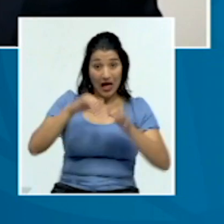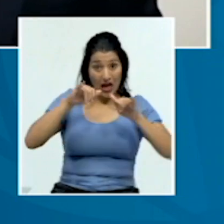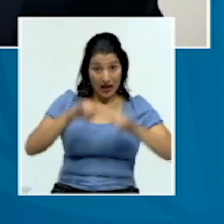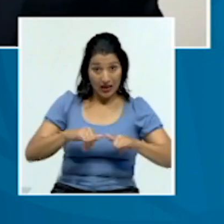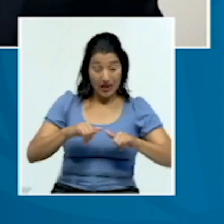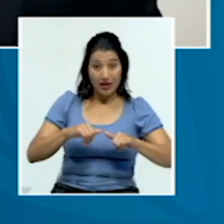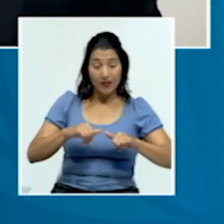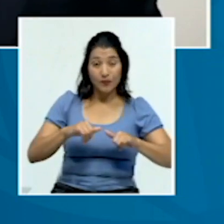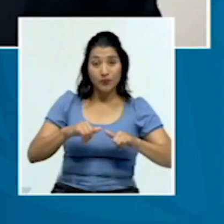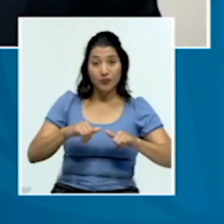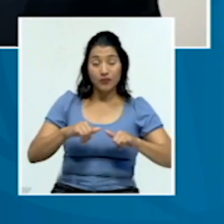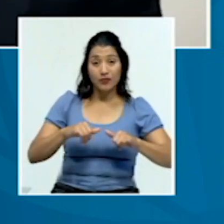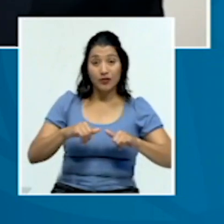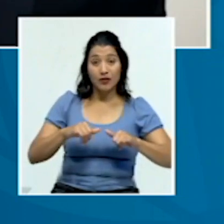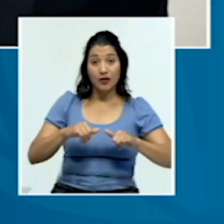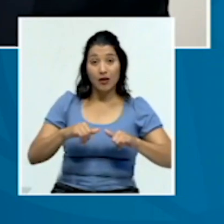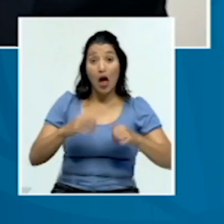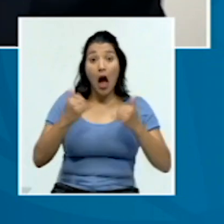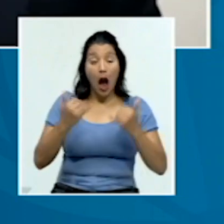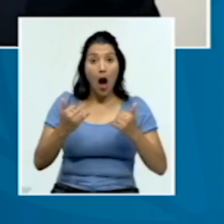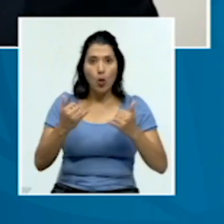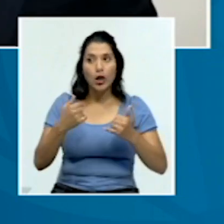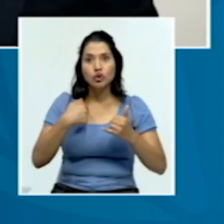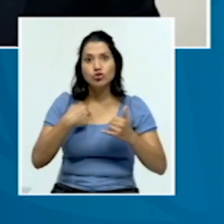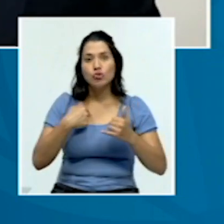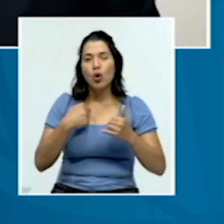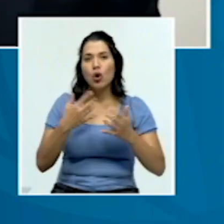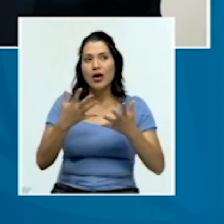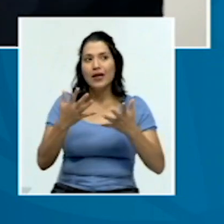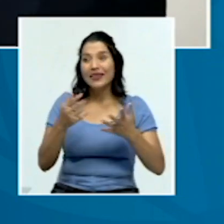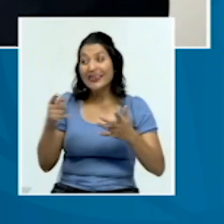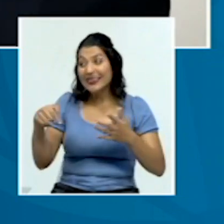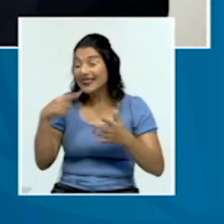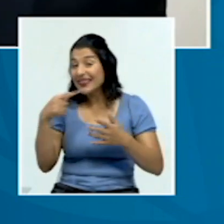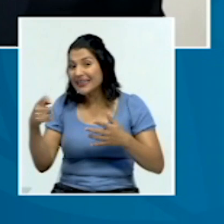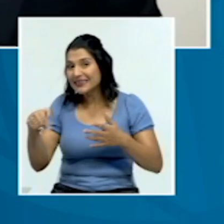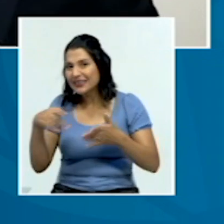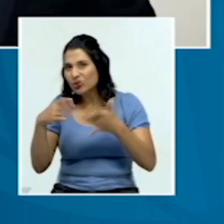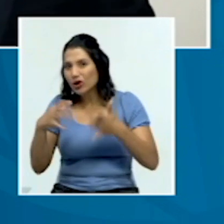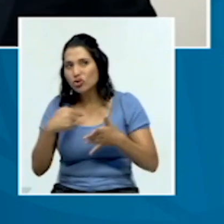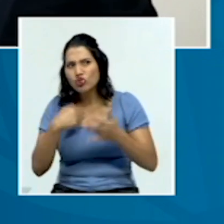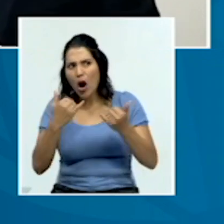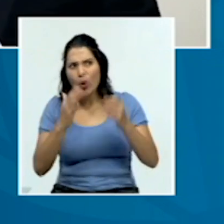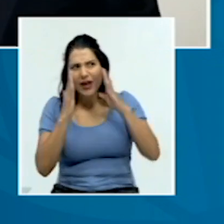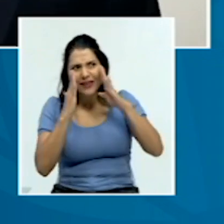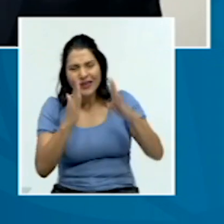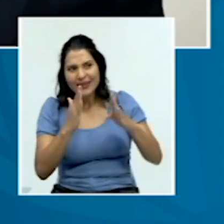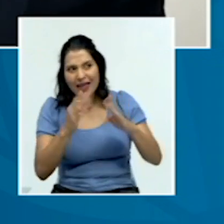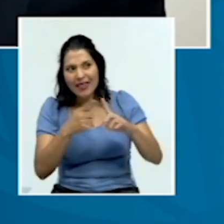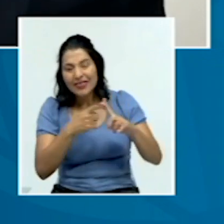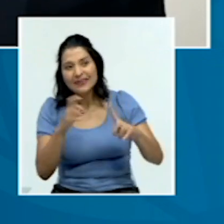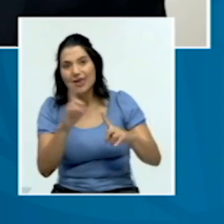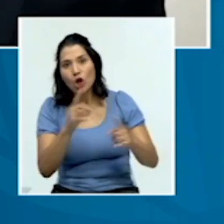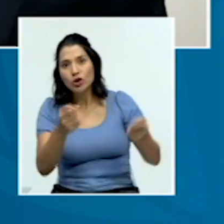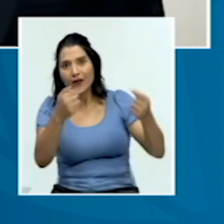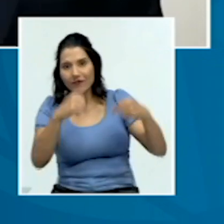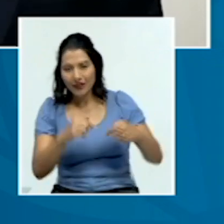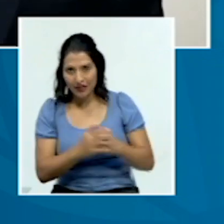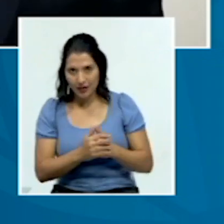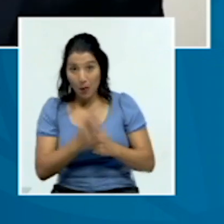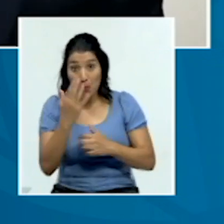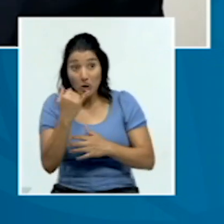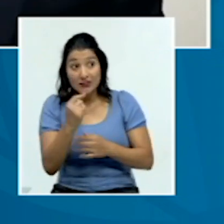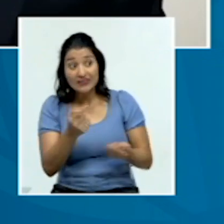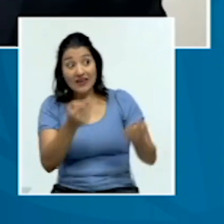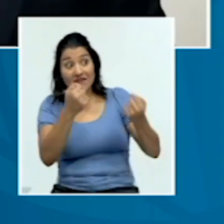metropolitana, ahora inclusive voy a poner más atención de a dónde viene esa persona porque si esa persona ya sé que